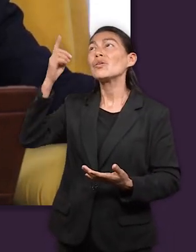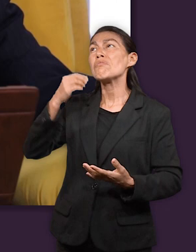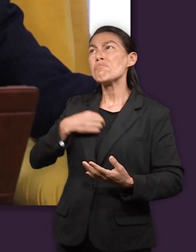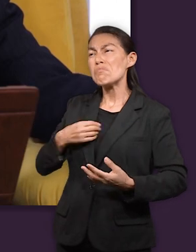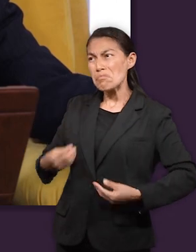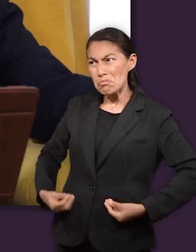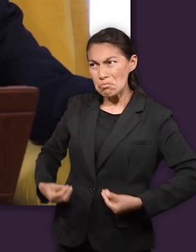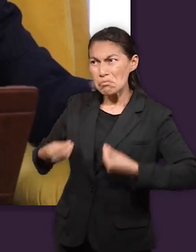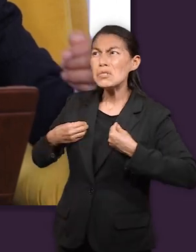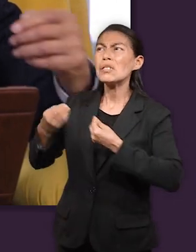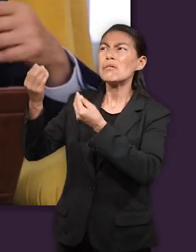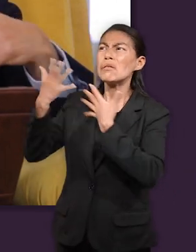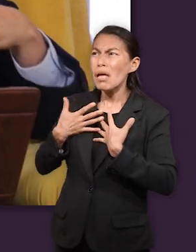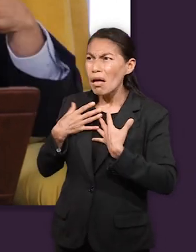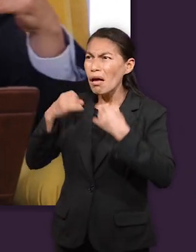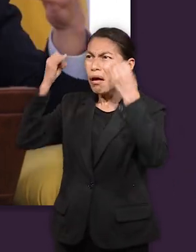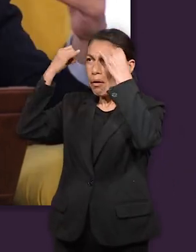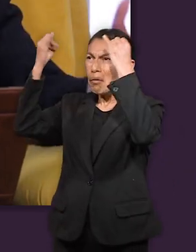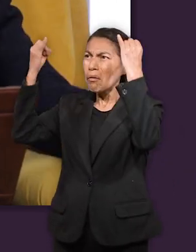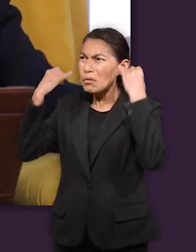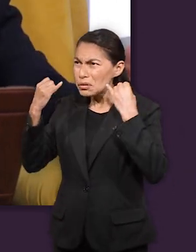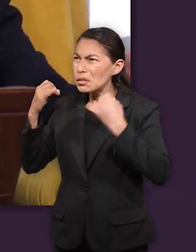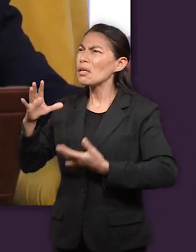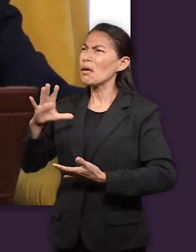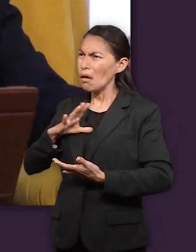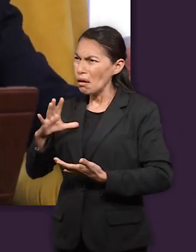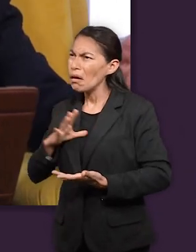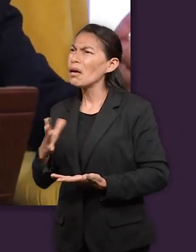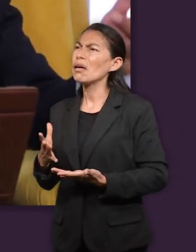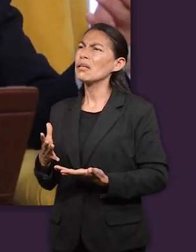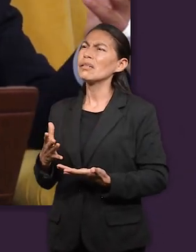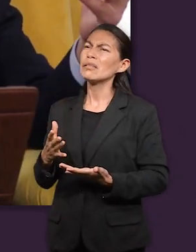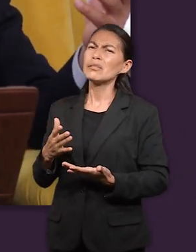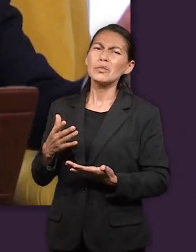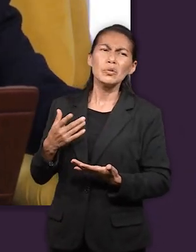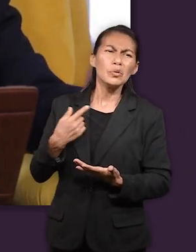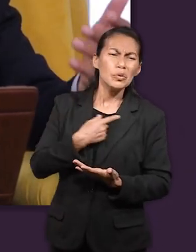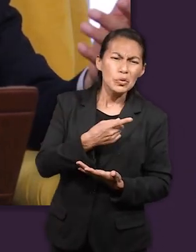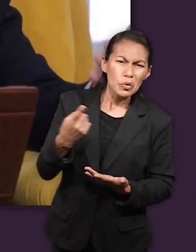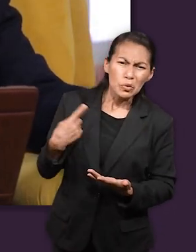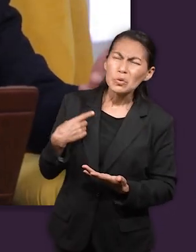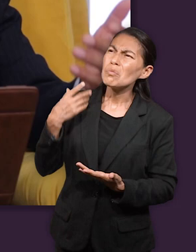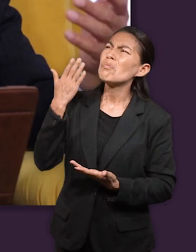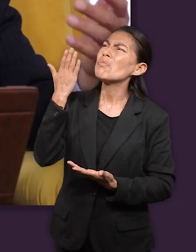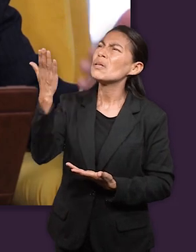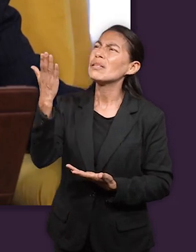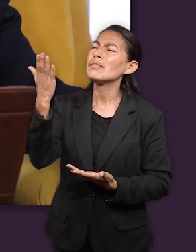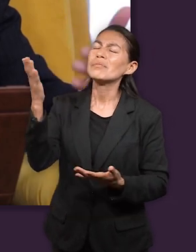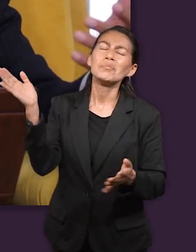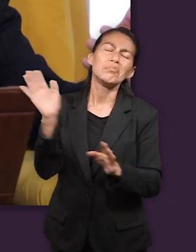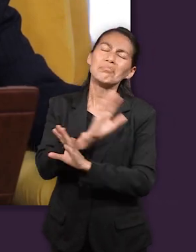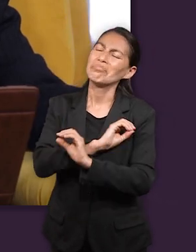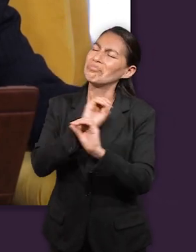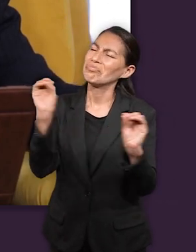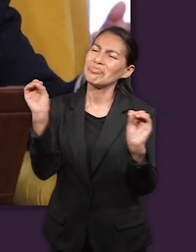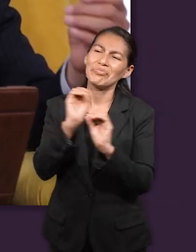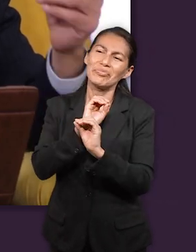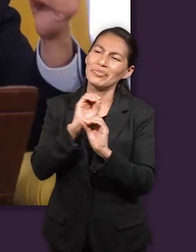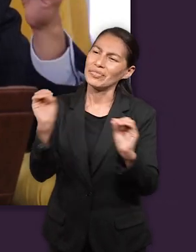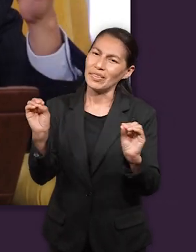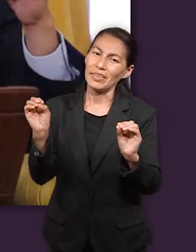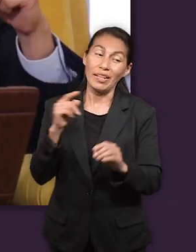preservado nuestra vida José está aquí ¿qué más podemos nosotros pedir?